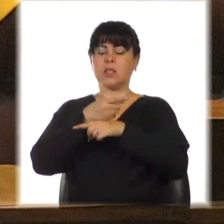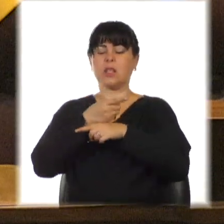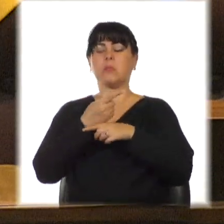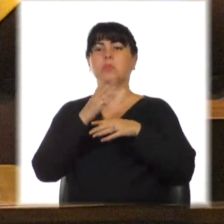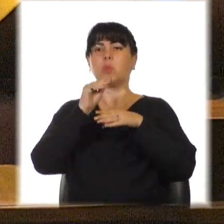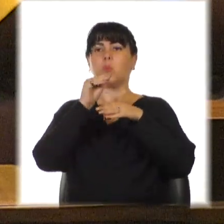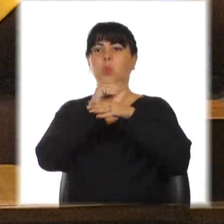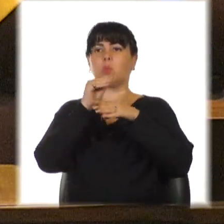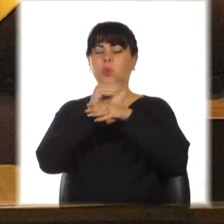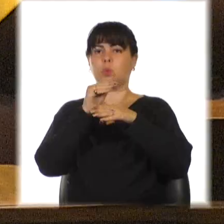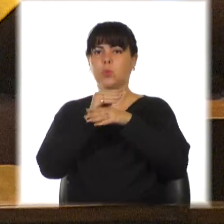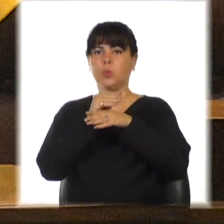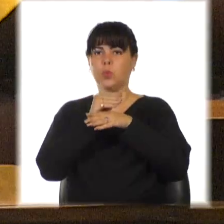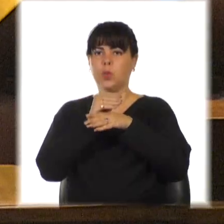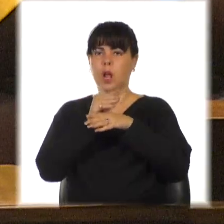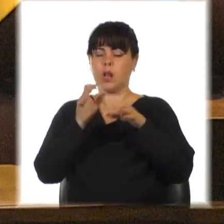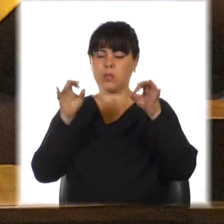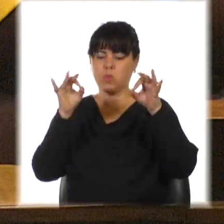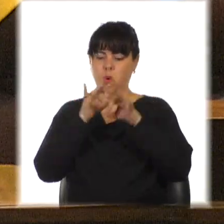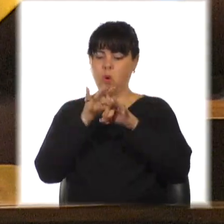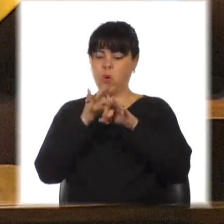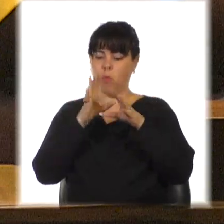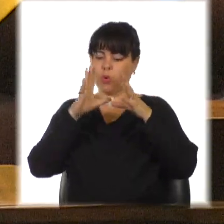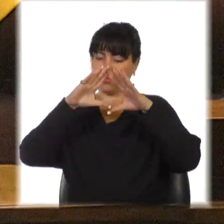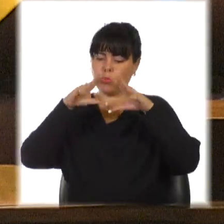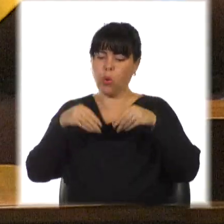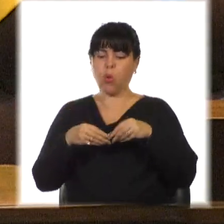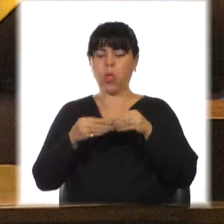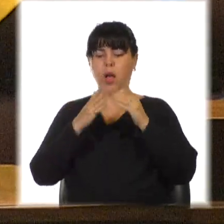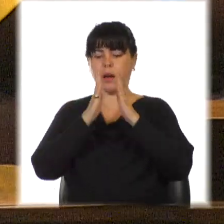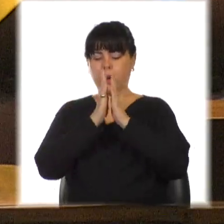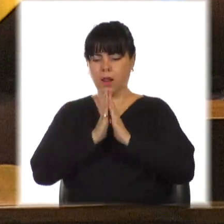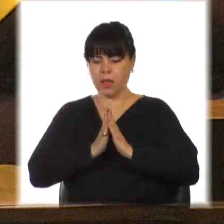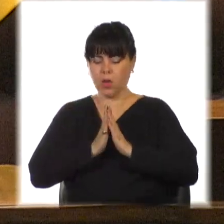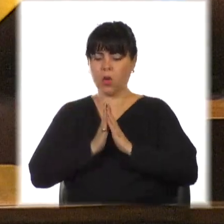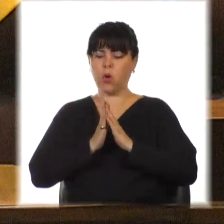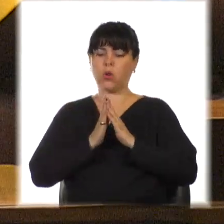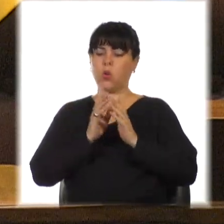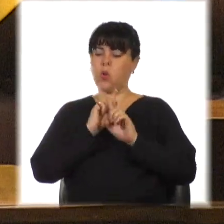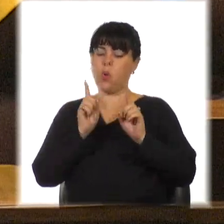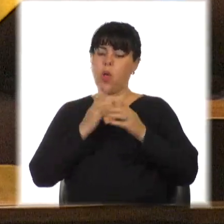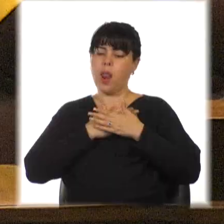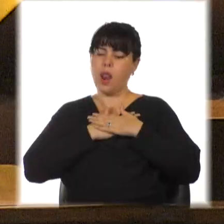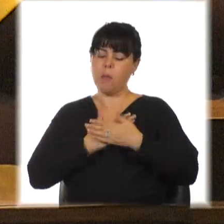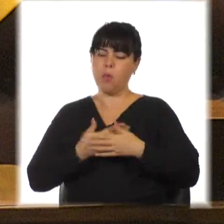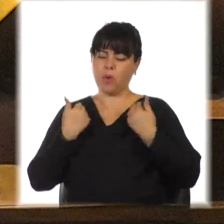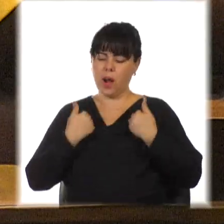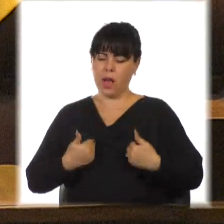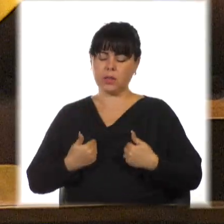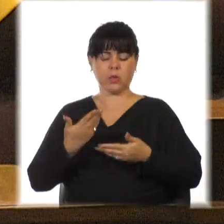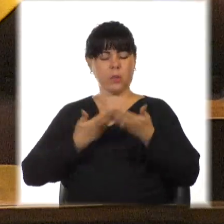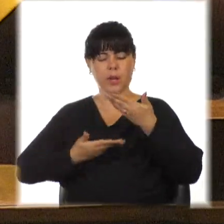religión, practicamos y predicamos amor y solidaridad, pero no el amor lástima, el vení que te